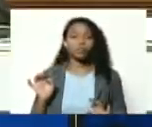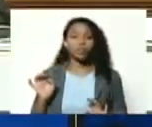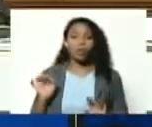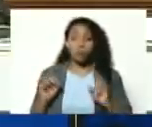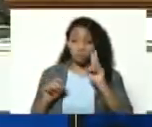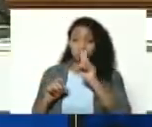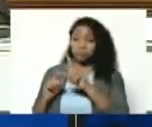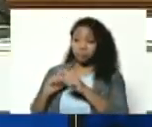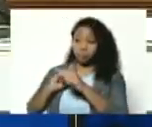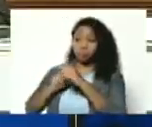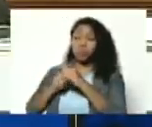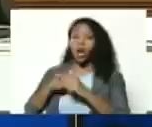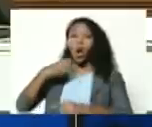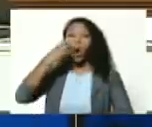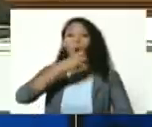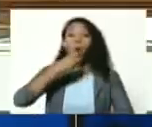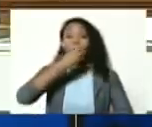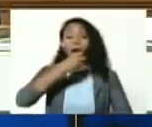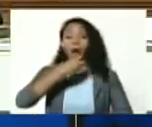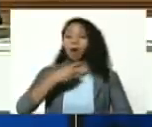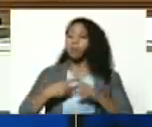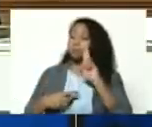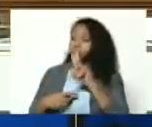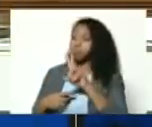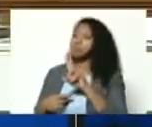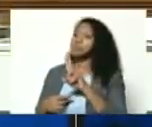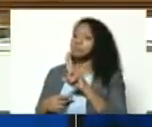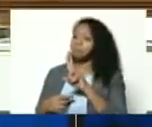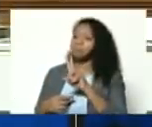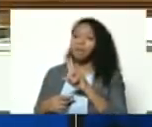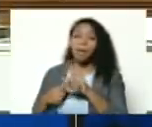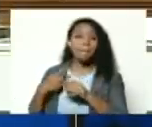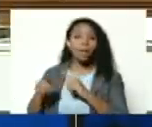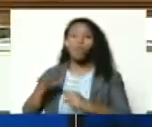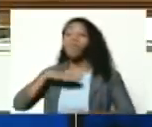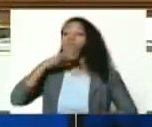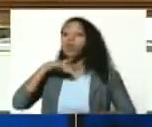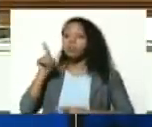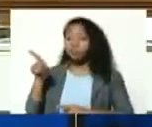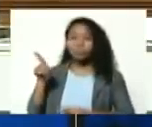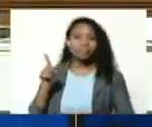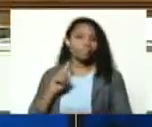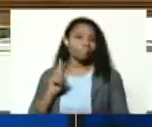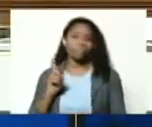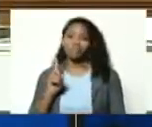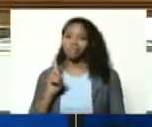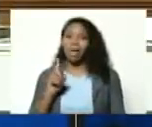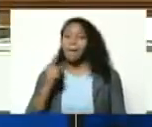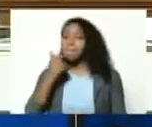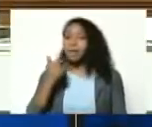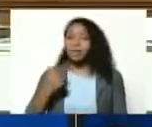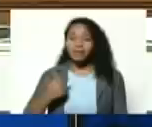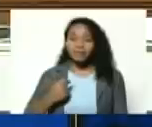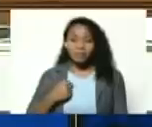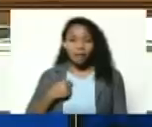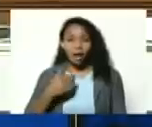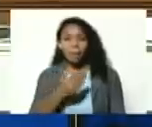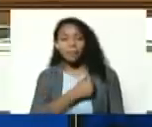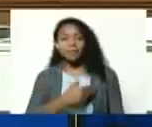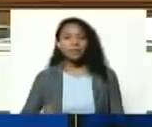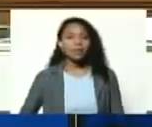admira a los oradores ¿verdad? pero no es suficiente así me decía el comandante Chávez